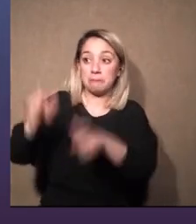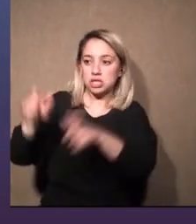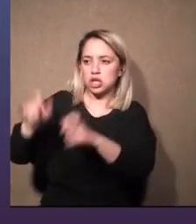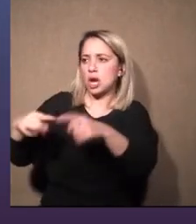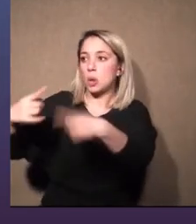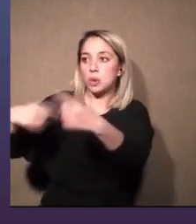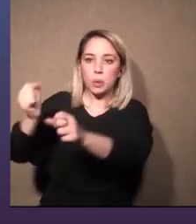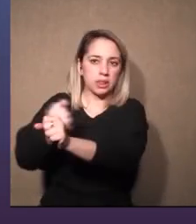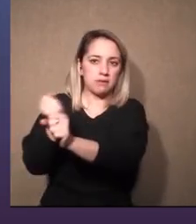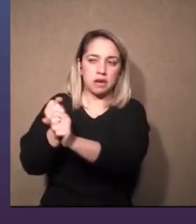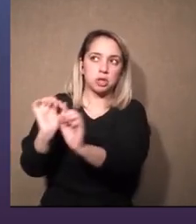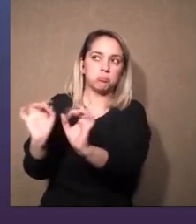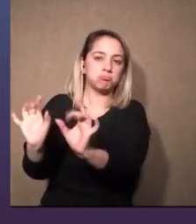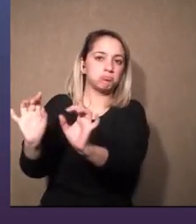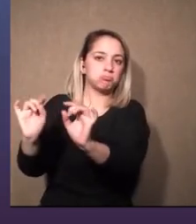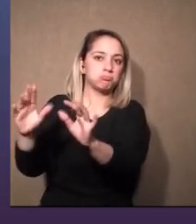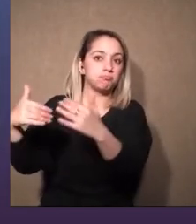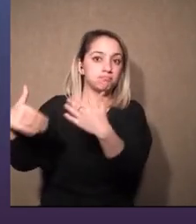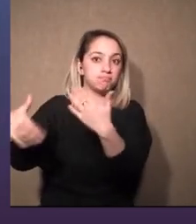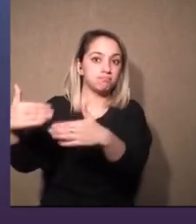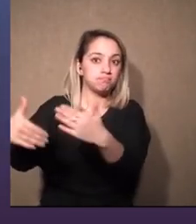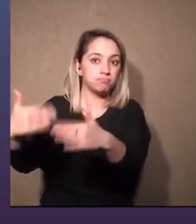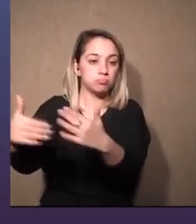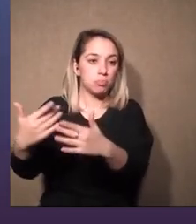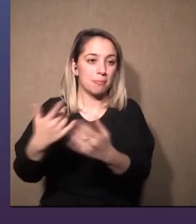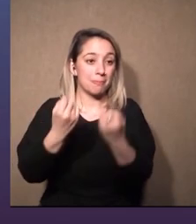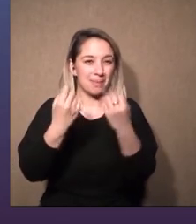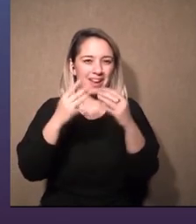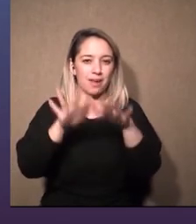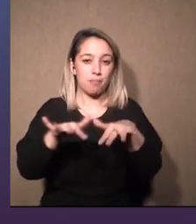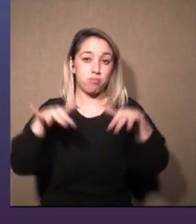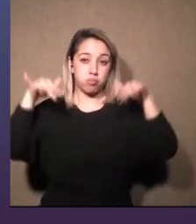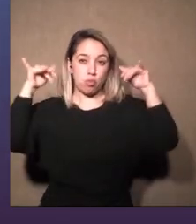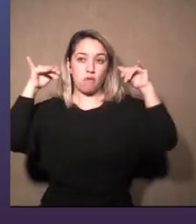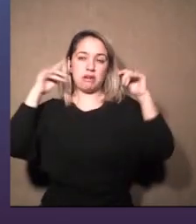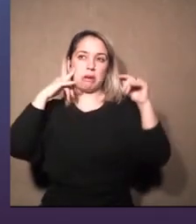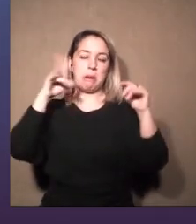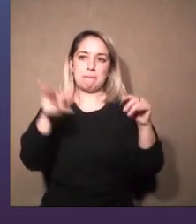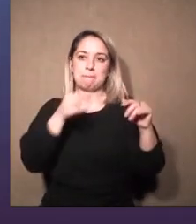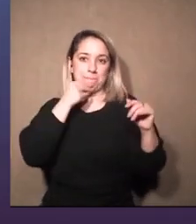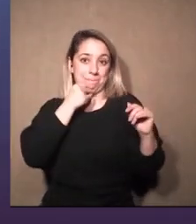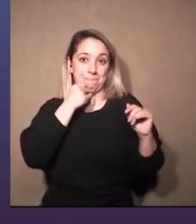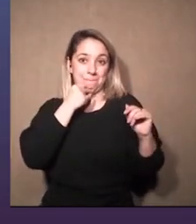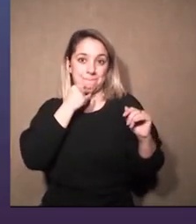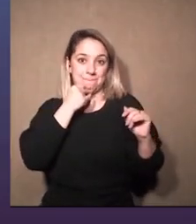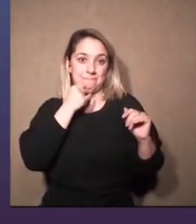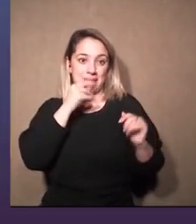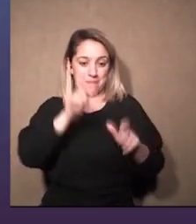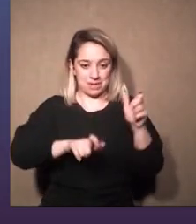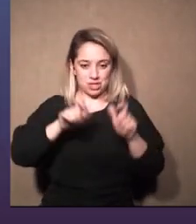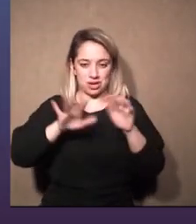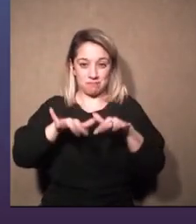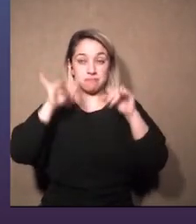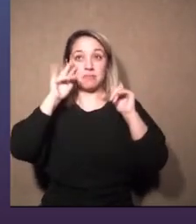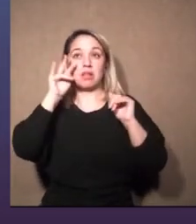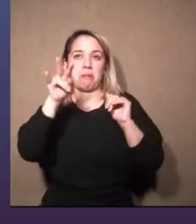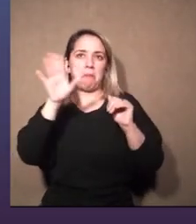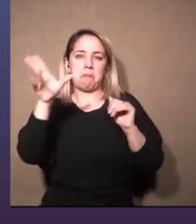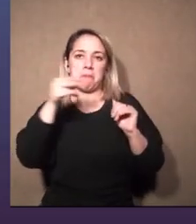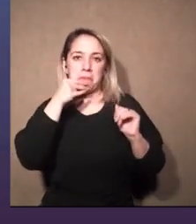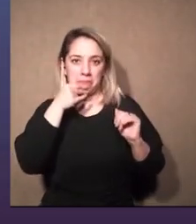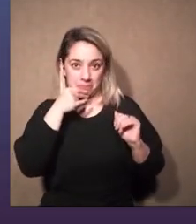haciendo su trabajo como si nada para que el público no se entere claro qué tarea